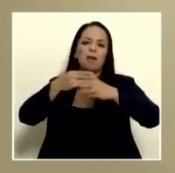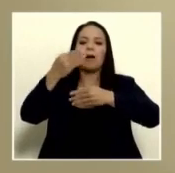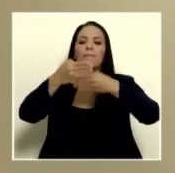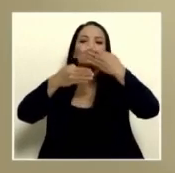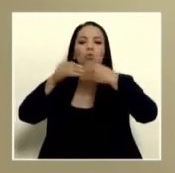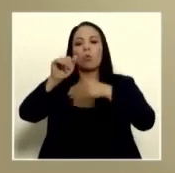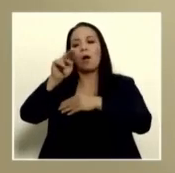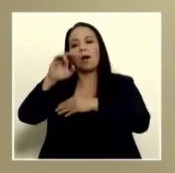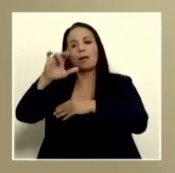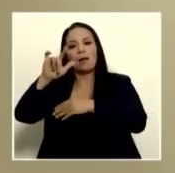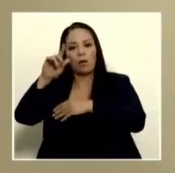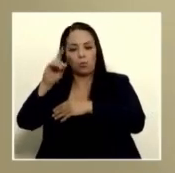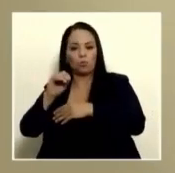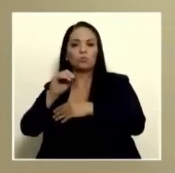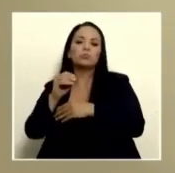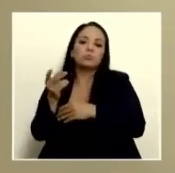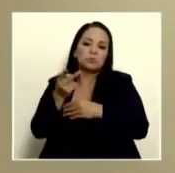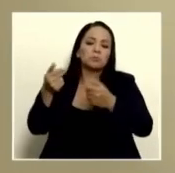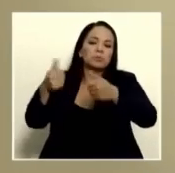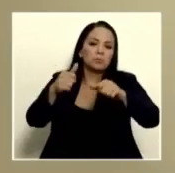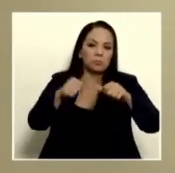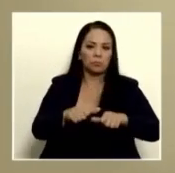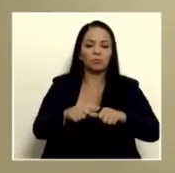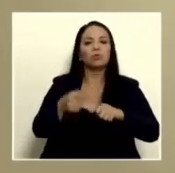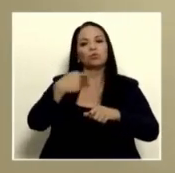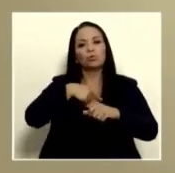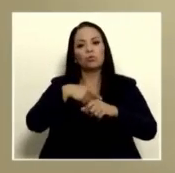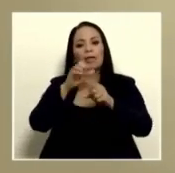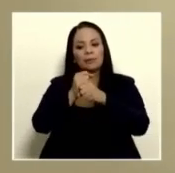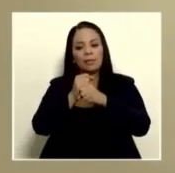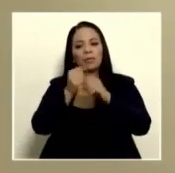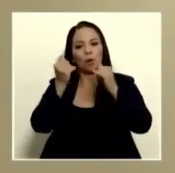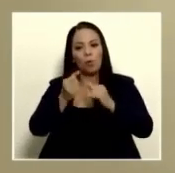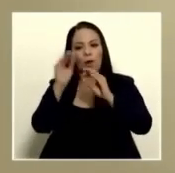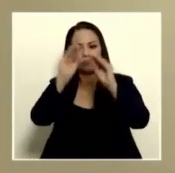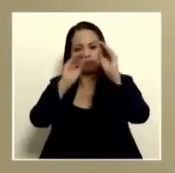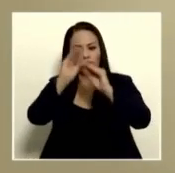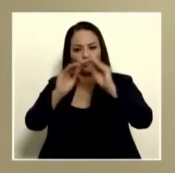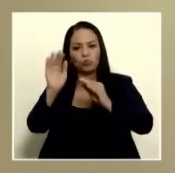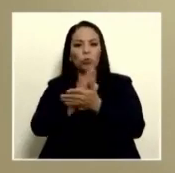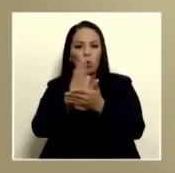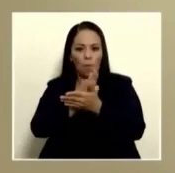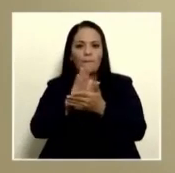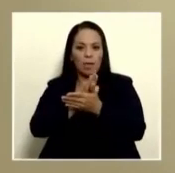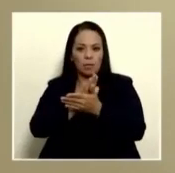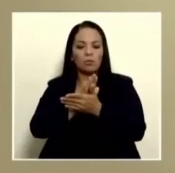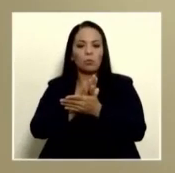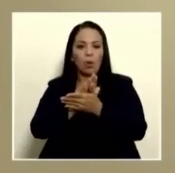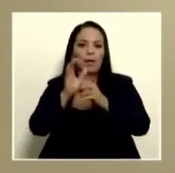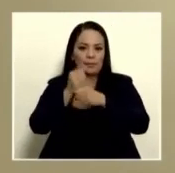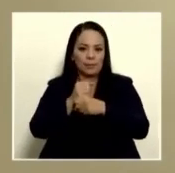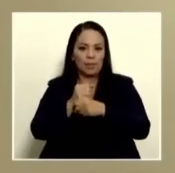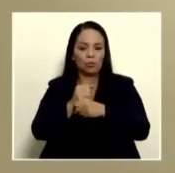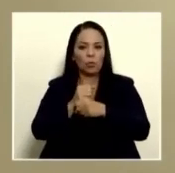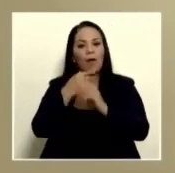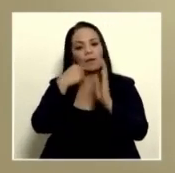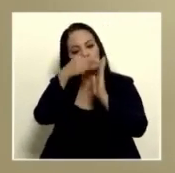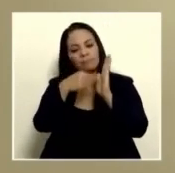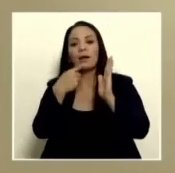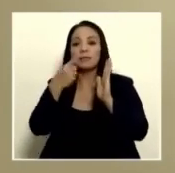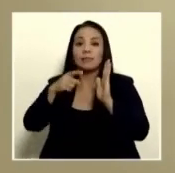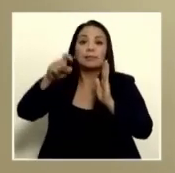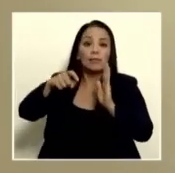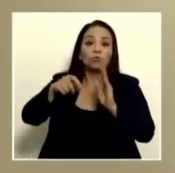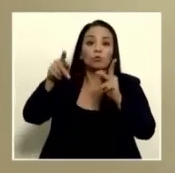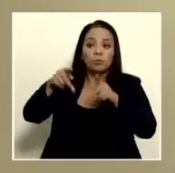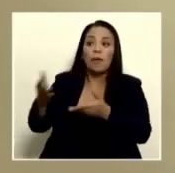acuerdo y es una solución a la cual se le están preparando términos de referencia en este momento eso significa se está preparando un papel donde se va a decir necesitamos a alguien